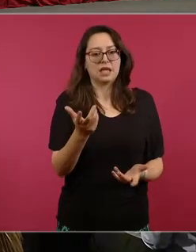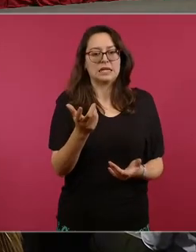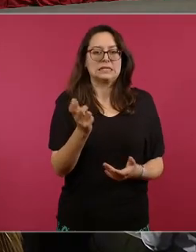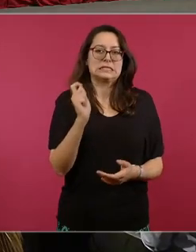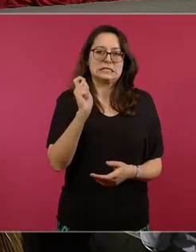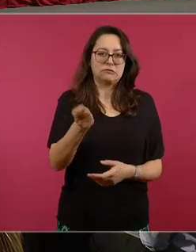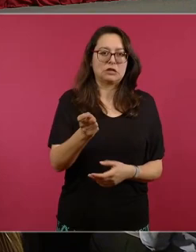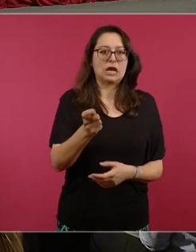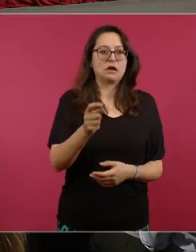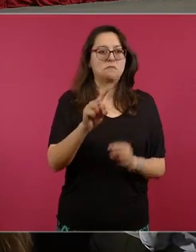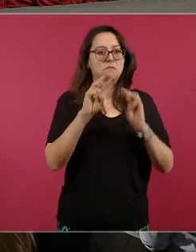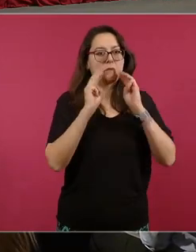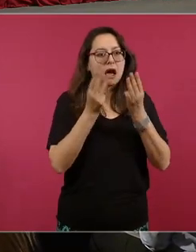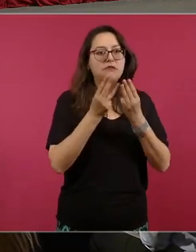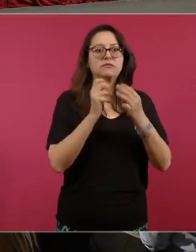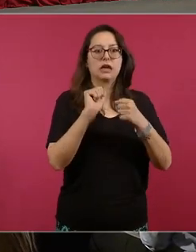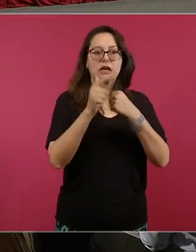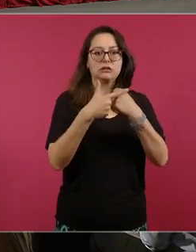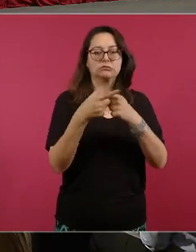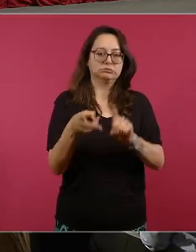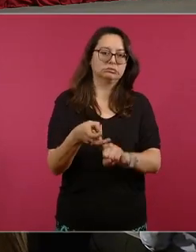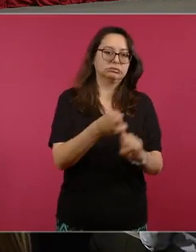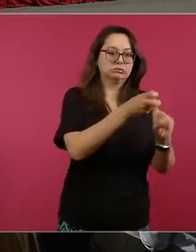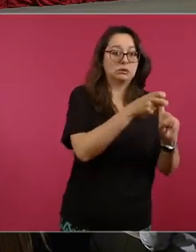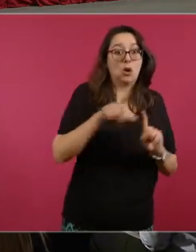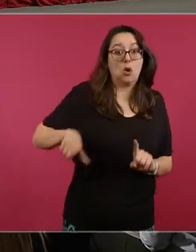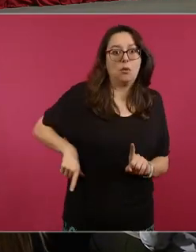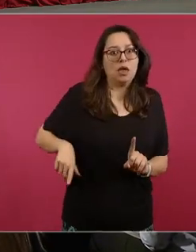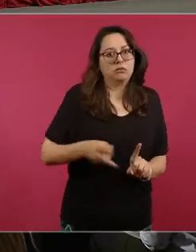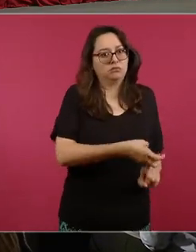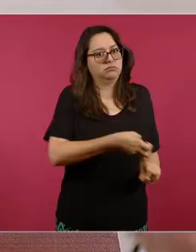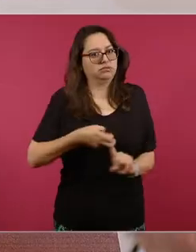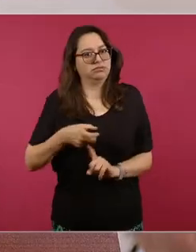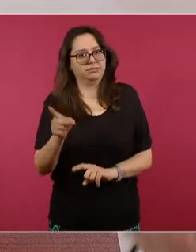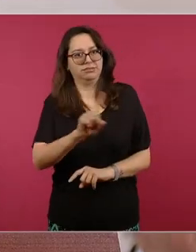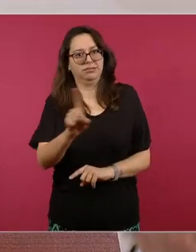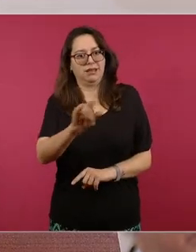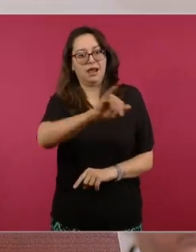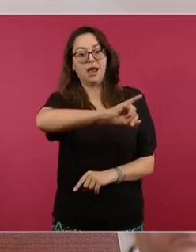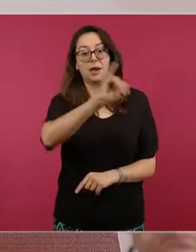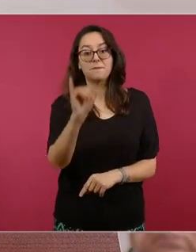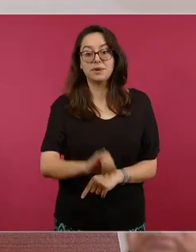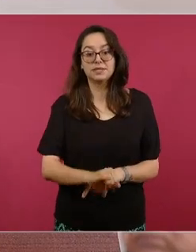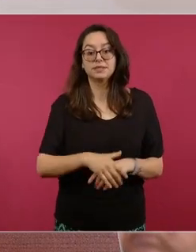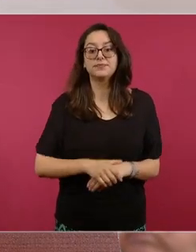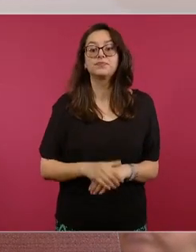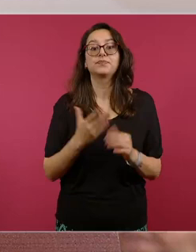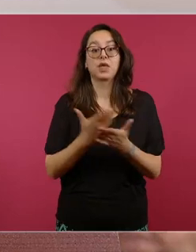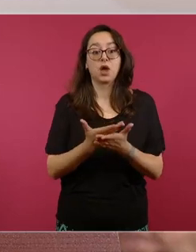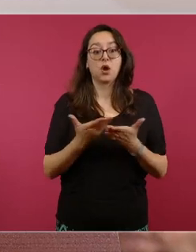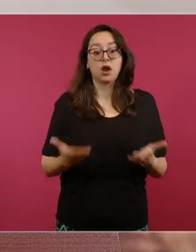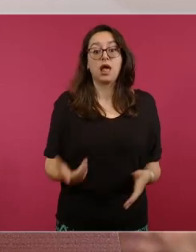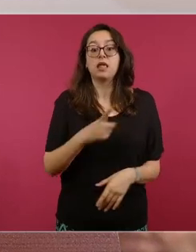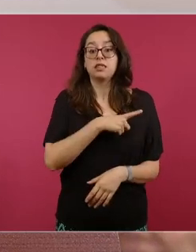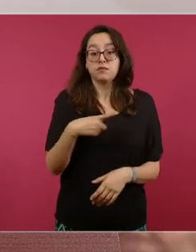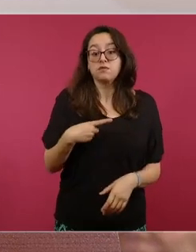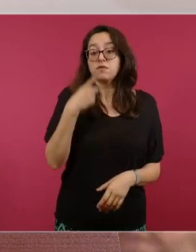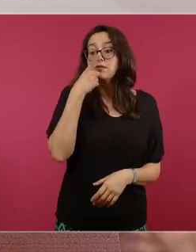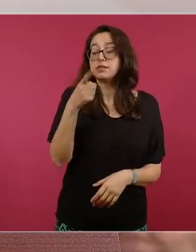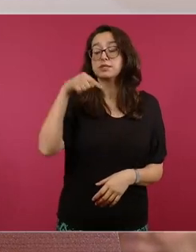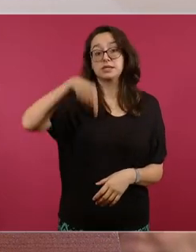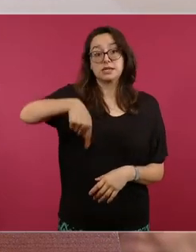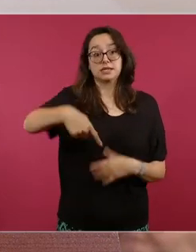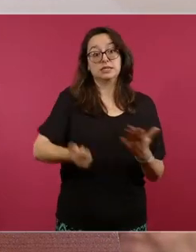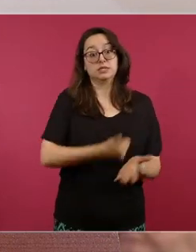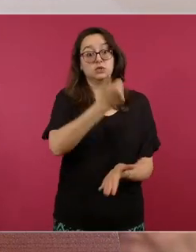del total de personas que han sido localizadas en la Ciudad de México a través de las diversas